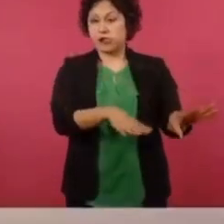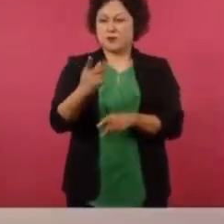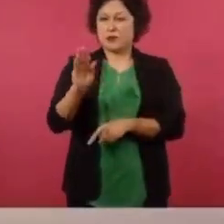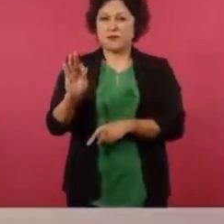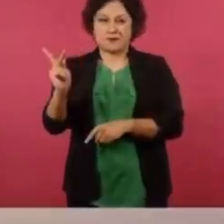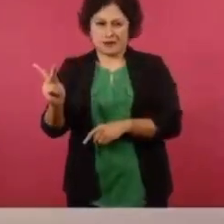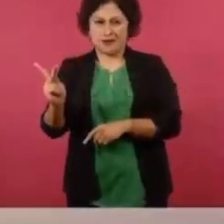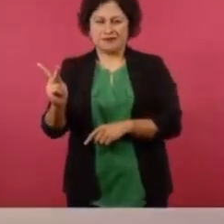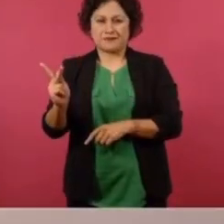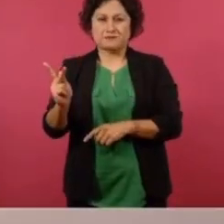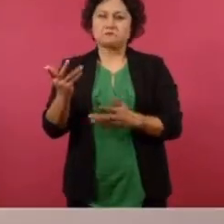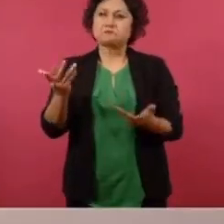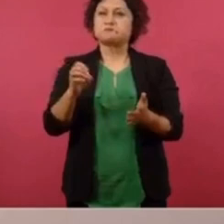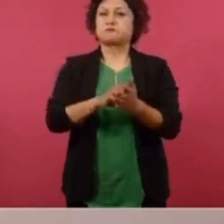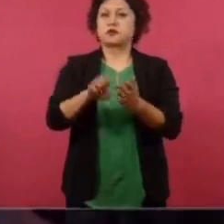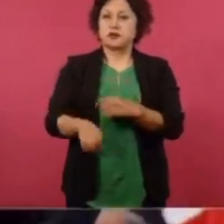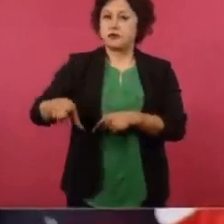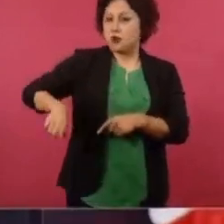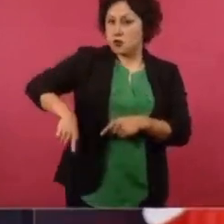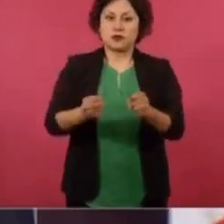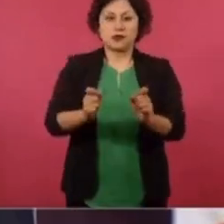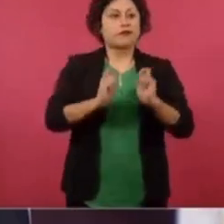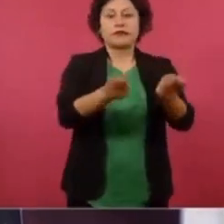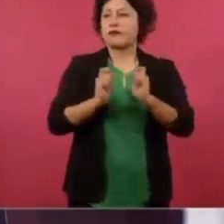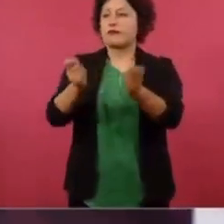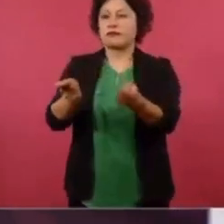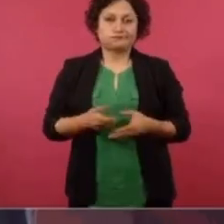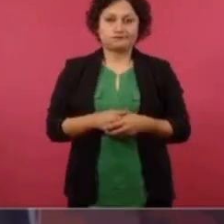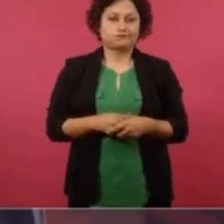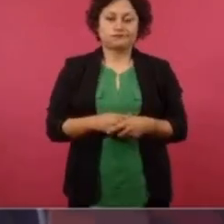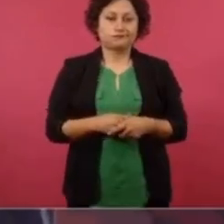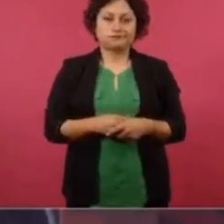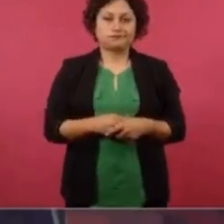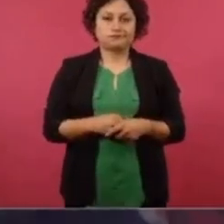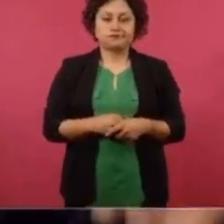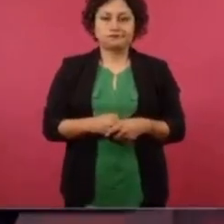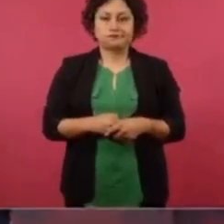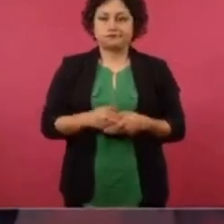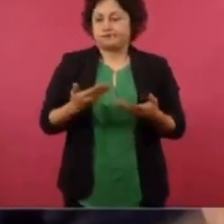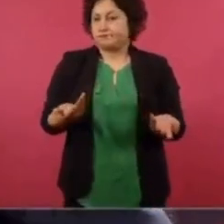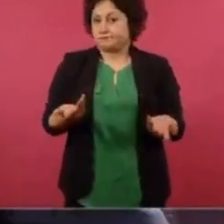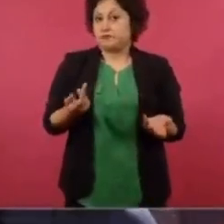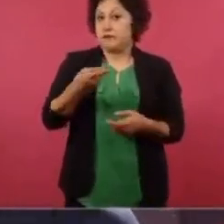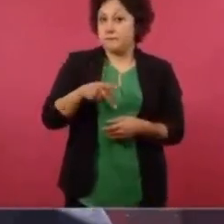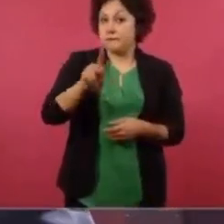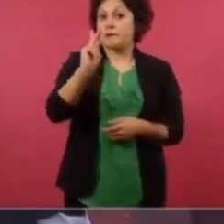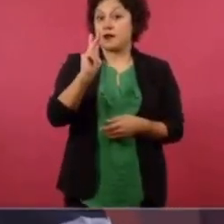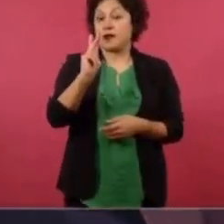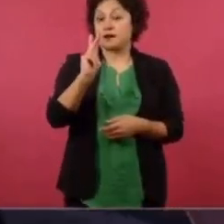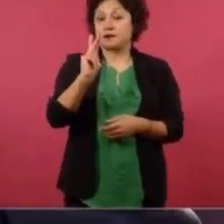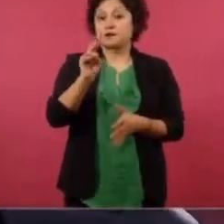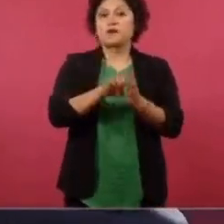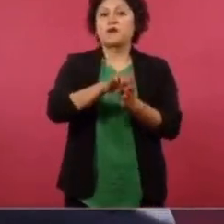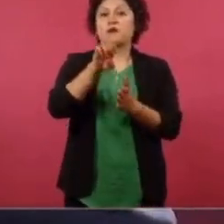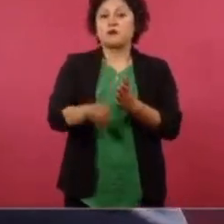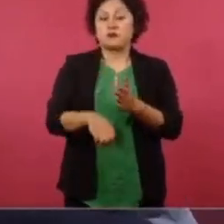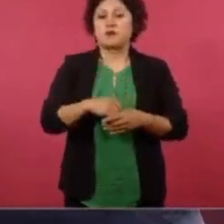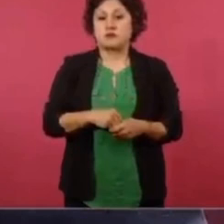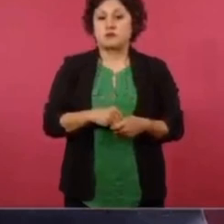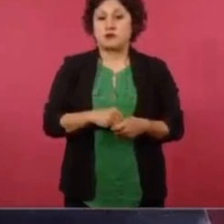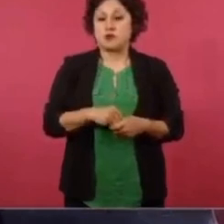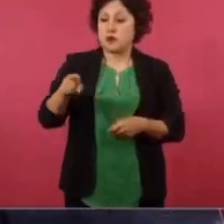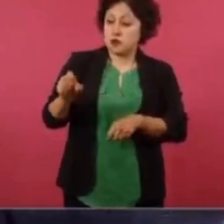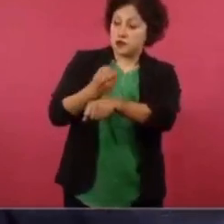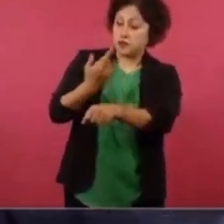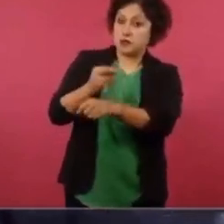Policía Federal, en Gobernación, en la Secretaría de Seguridad Pública, se va a echar a perder. Sí, depende de una secretaría como